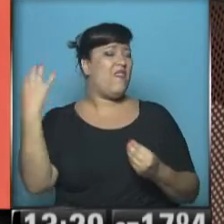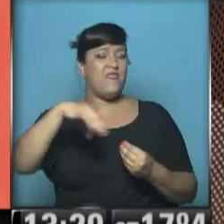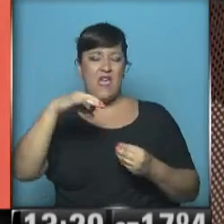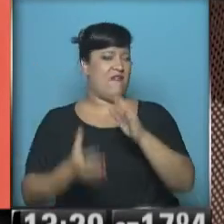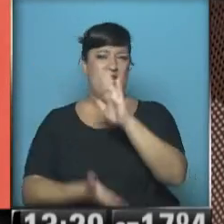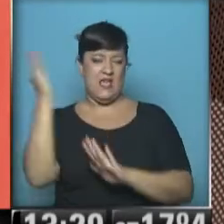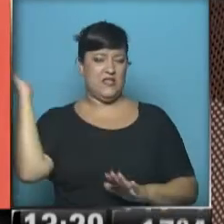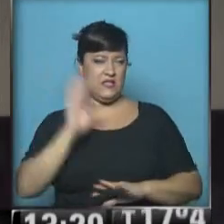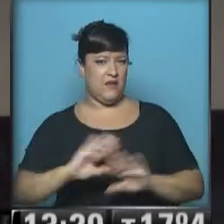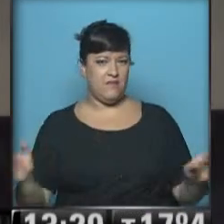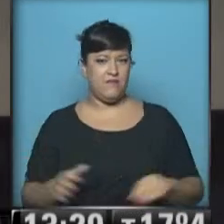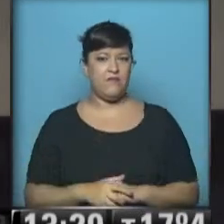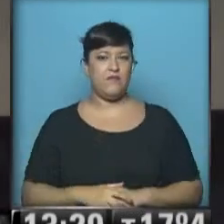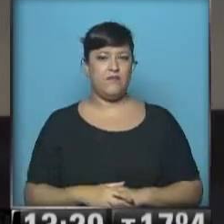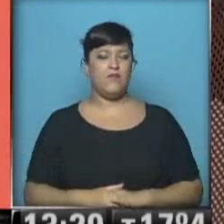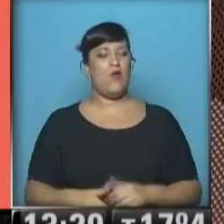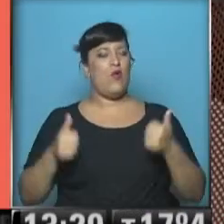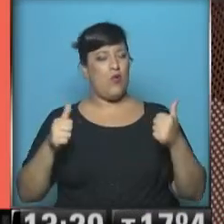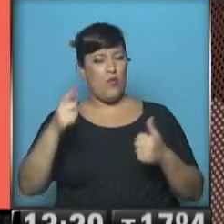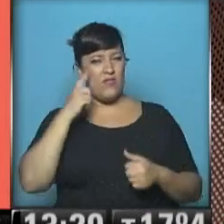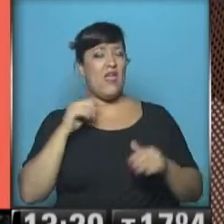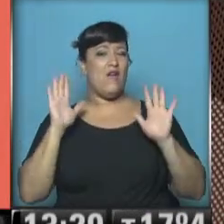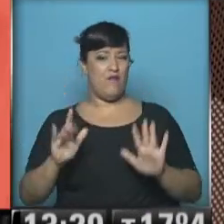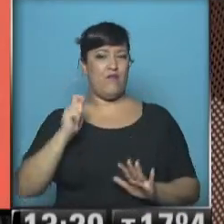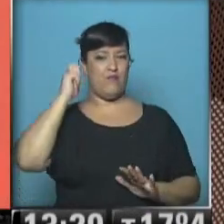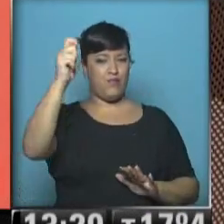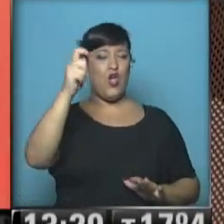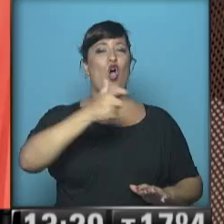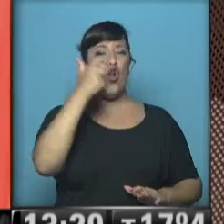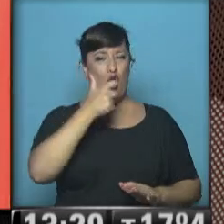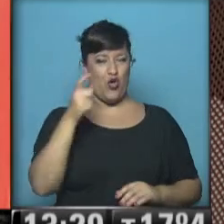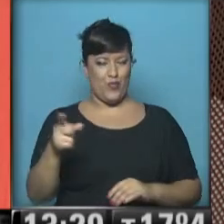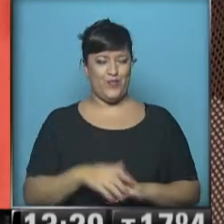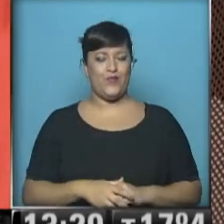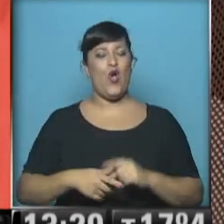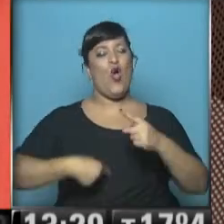Lili, muchas gracias. Buenas de 15 para vos y nos quedamos con la tarjeta. Gracias, gracias. Seguimos con más información en Visión 7.